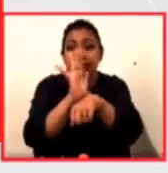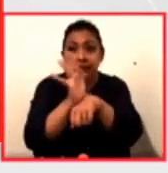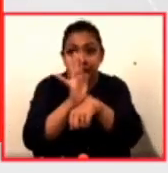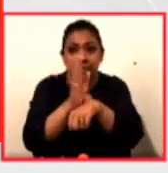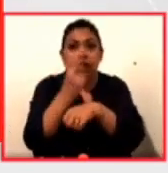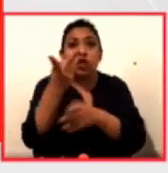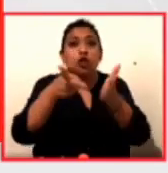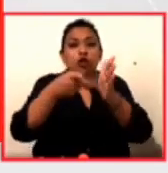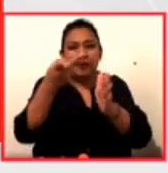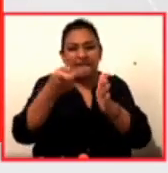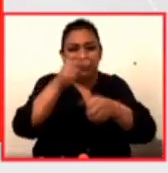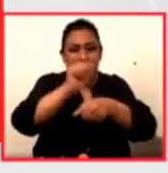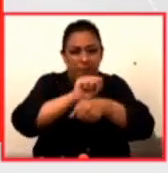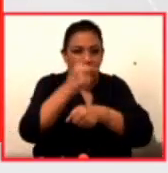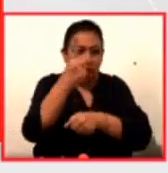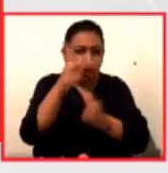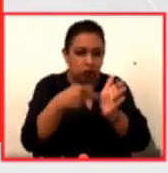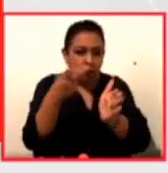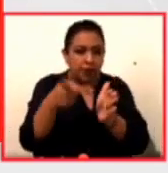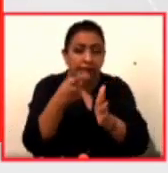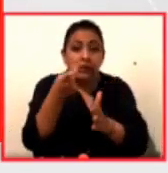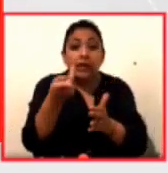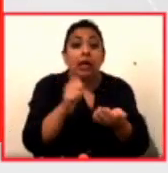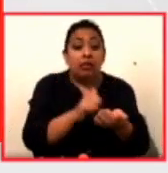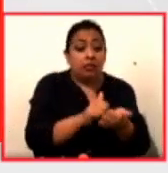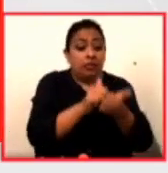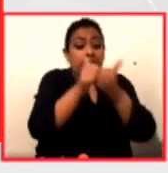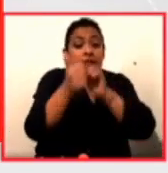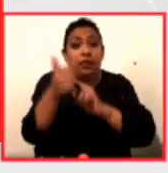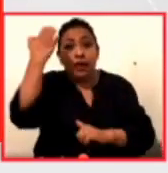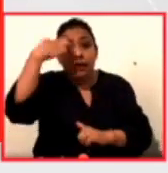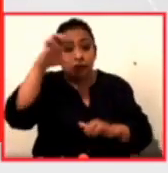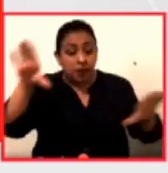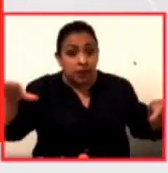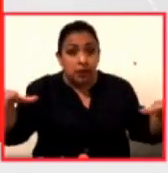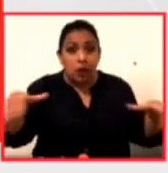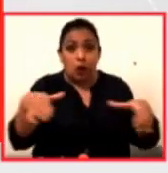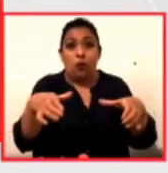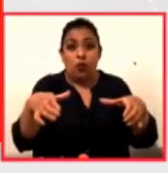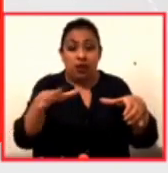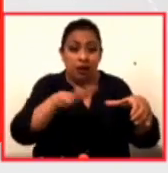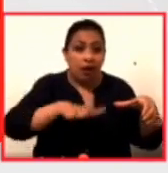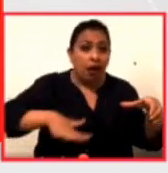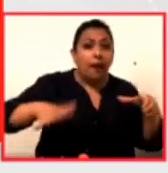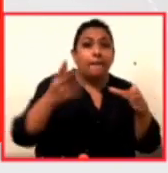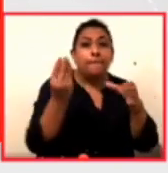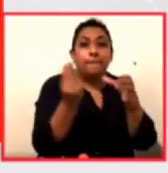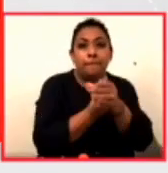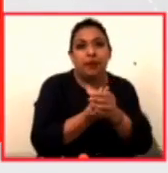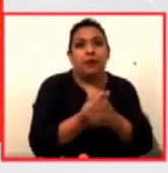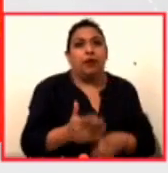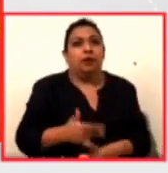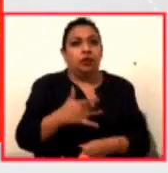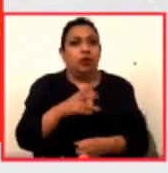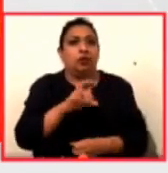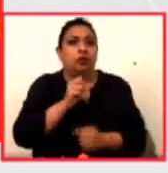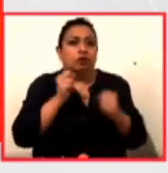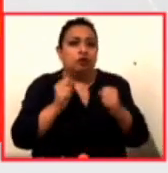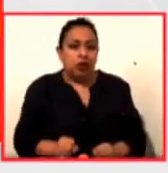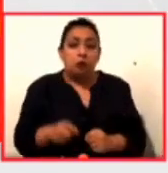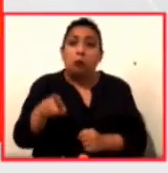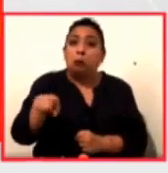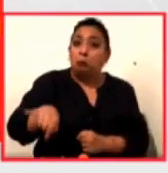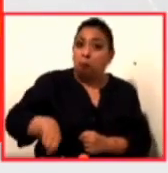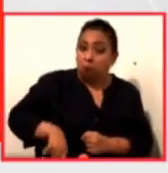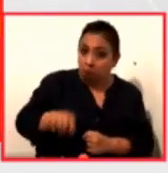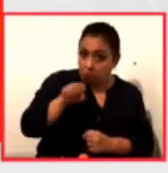la semana. Así, el cine se convierte en una experiencia comunitaria en un entorno privado y seguro. Muy interesante,